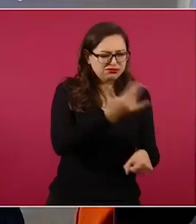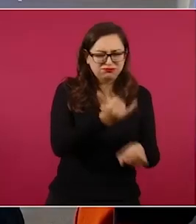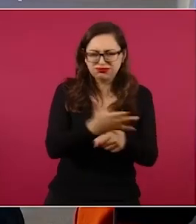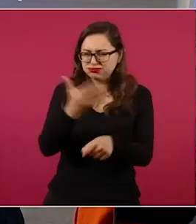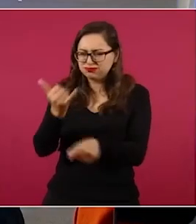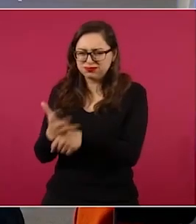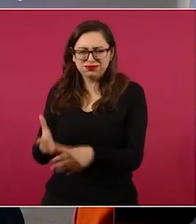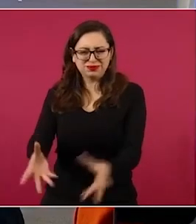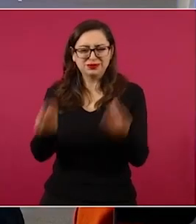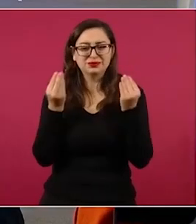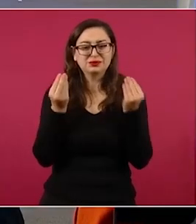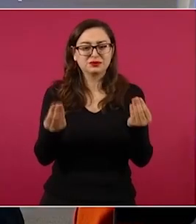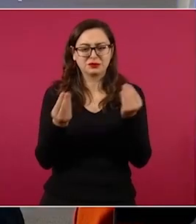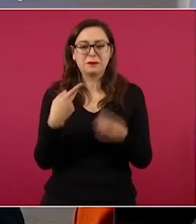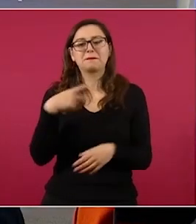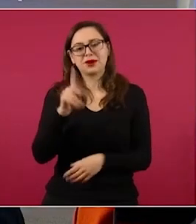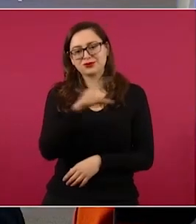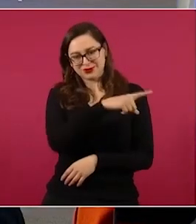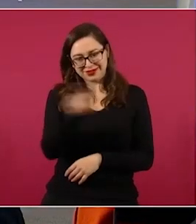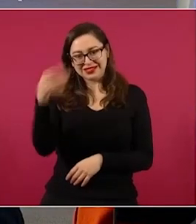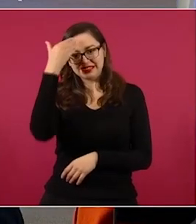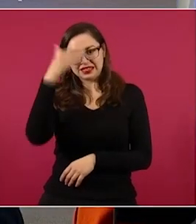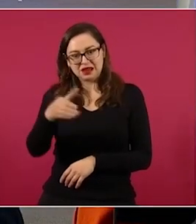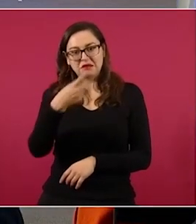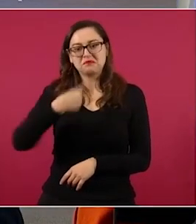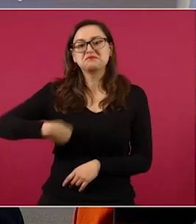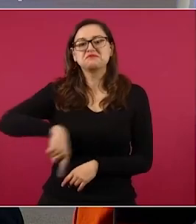pero ya ven que nosotros somos muy perseverantes.